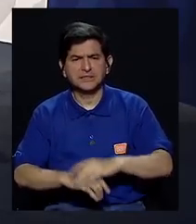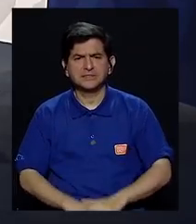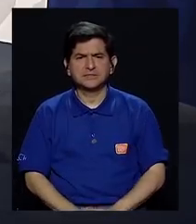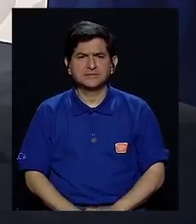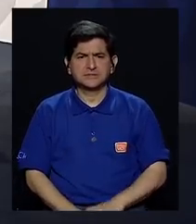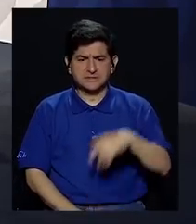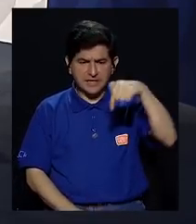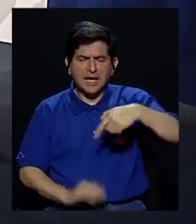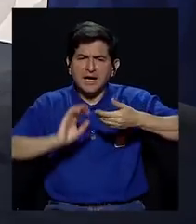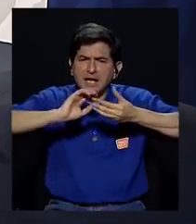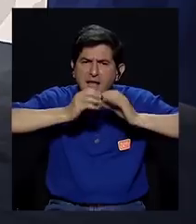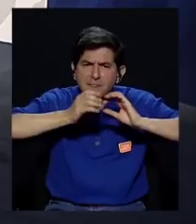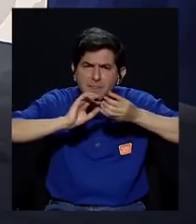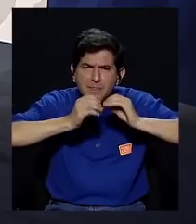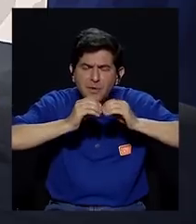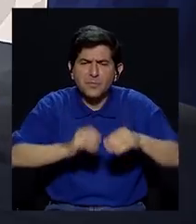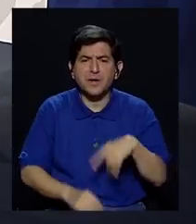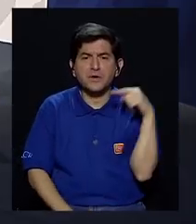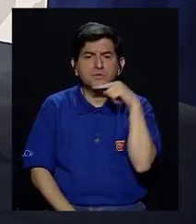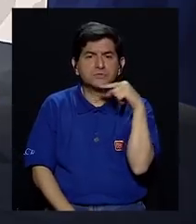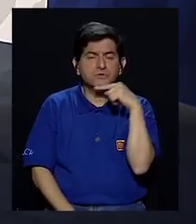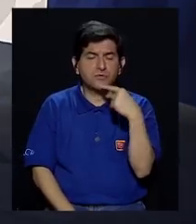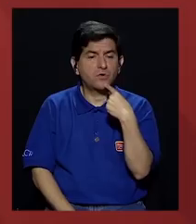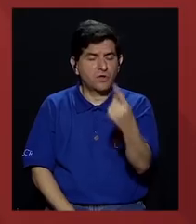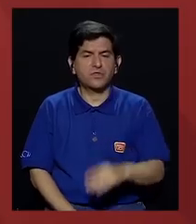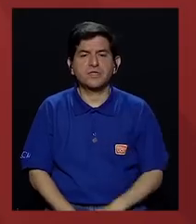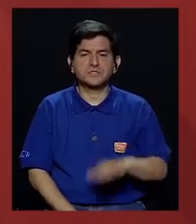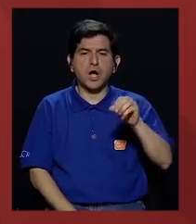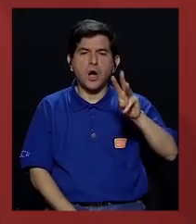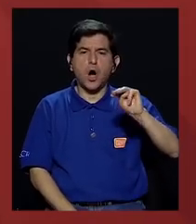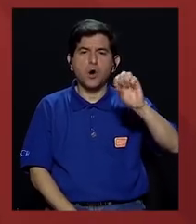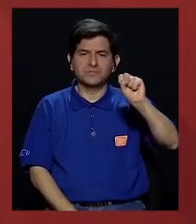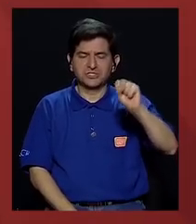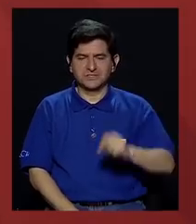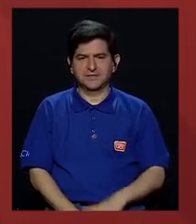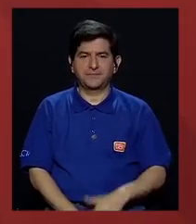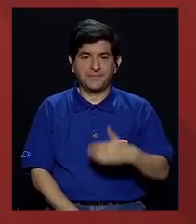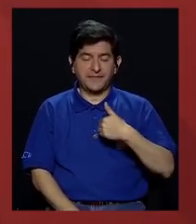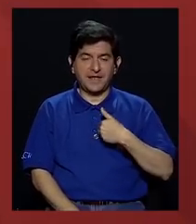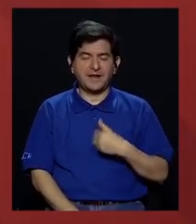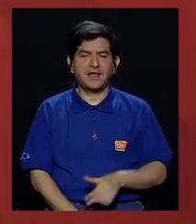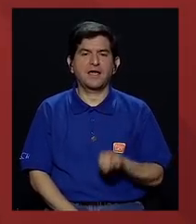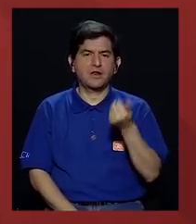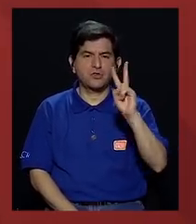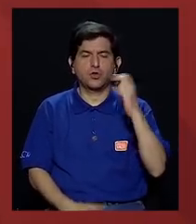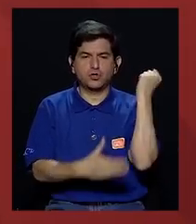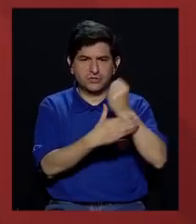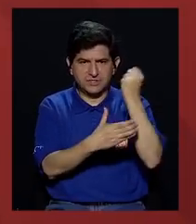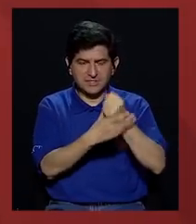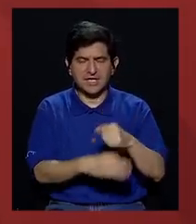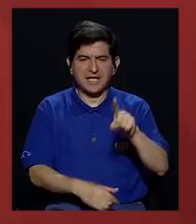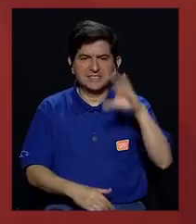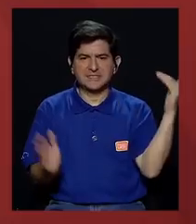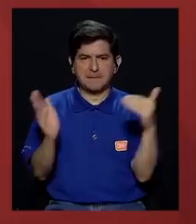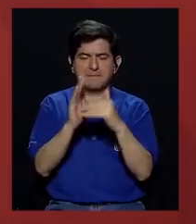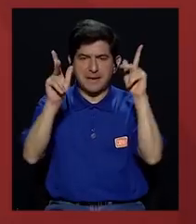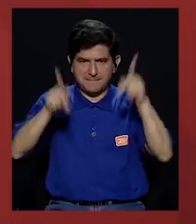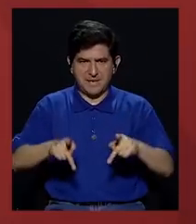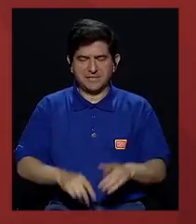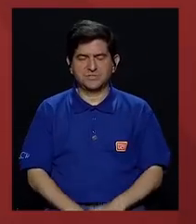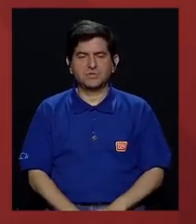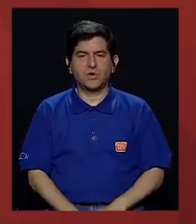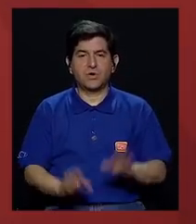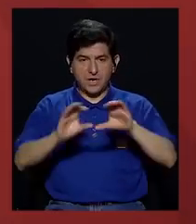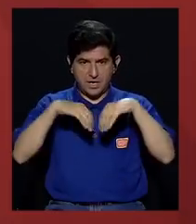porque estamos en cifras en rojo según la Organización Mundial de la Salud. Tenemos 12 homicidios cada 100 mil personas.